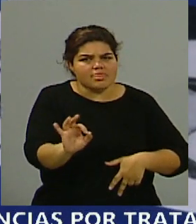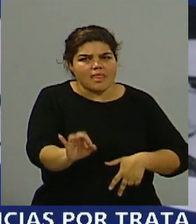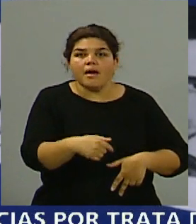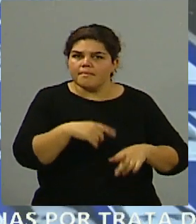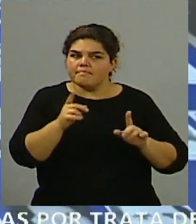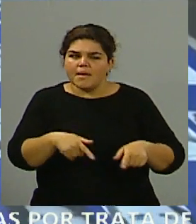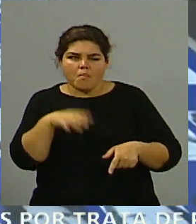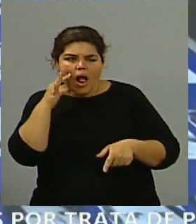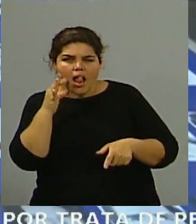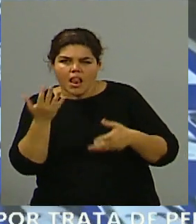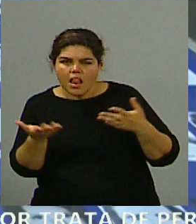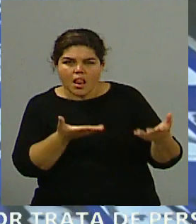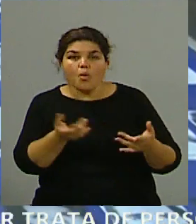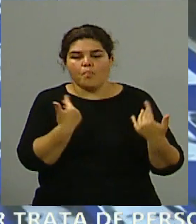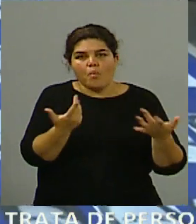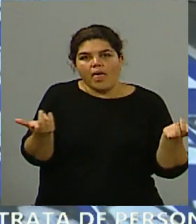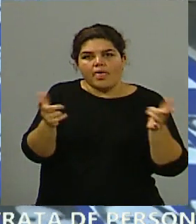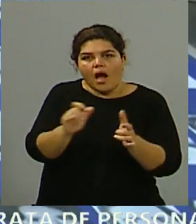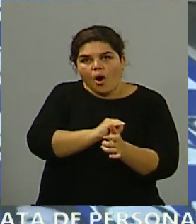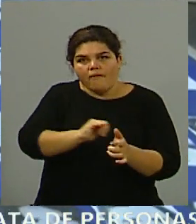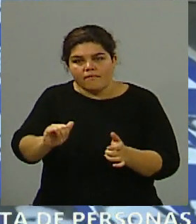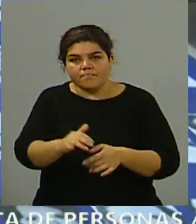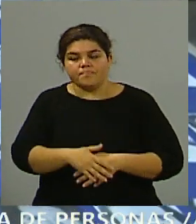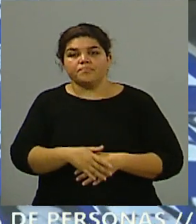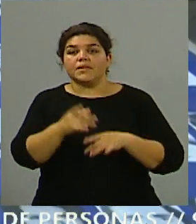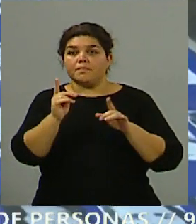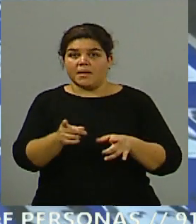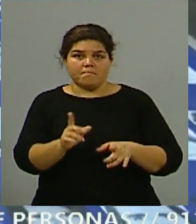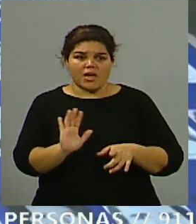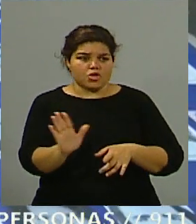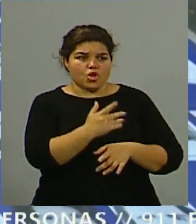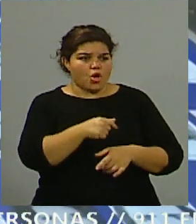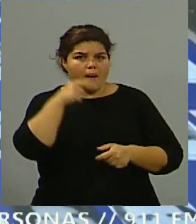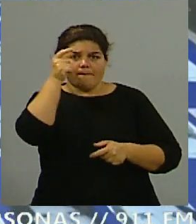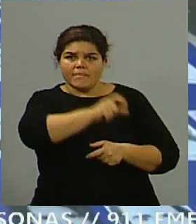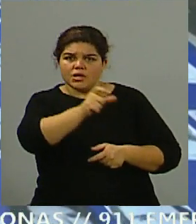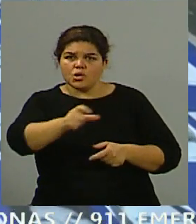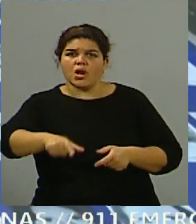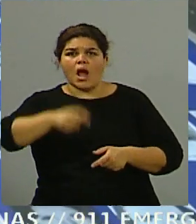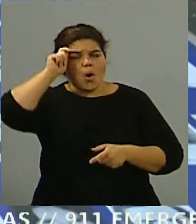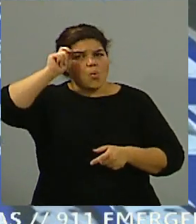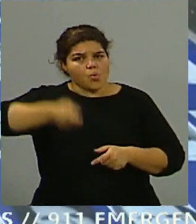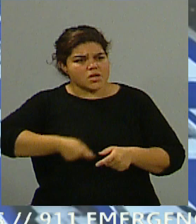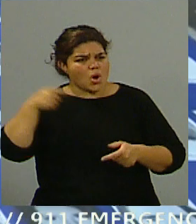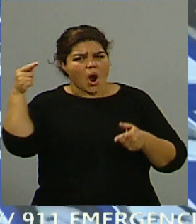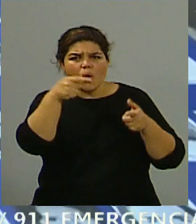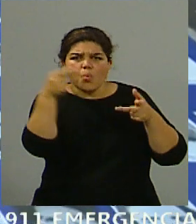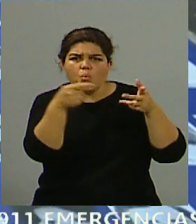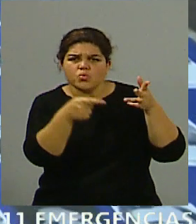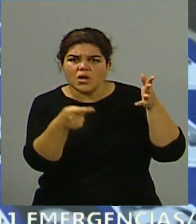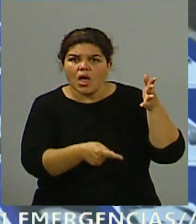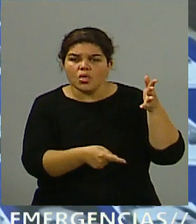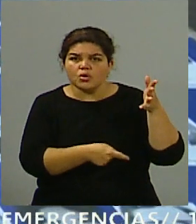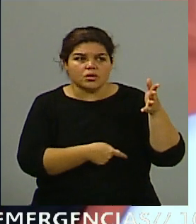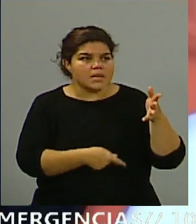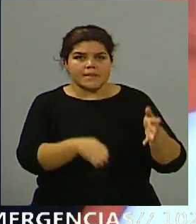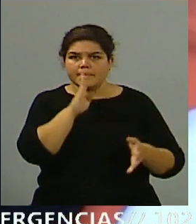quienes están imputados, todos hacen este pacto de silencio y nada más se puede avanzar con los testimonios de